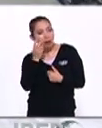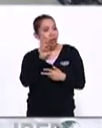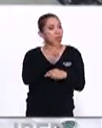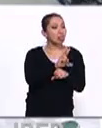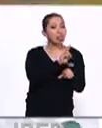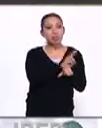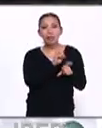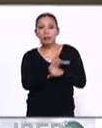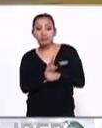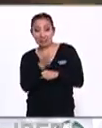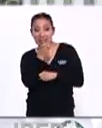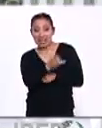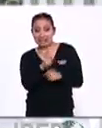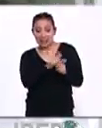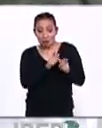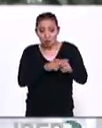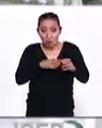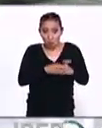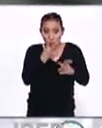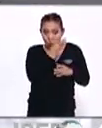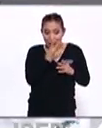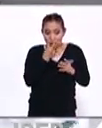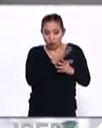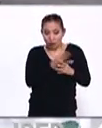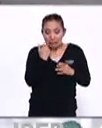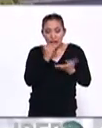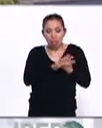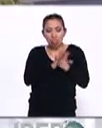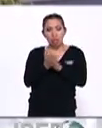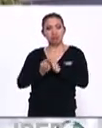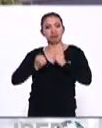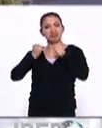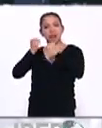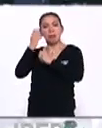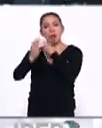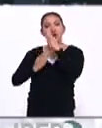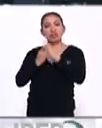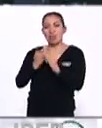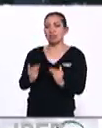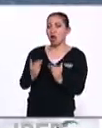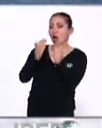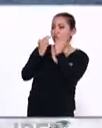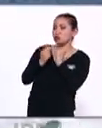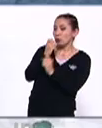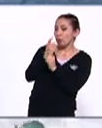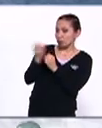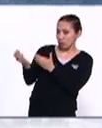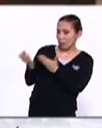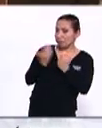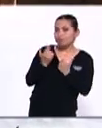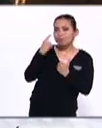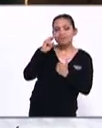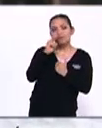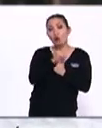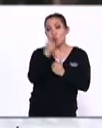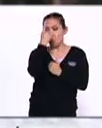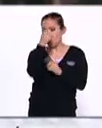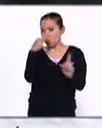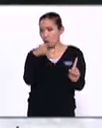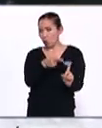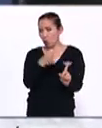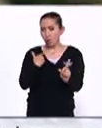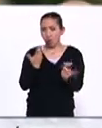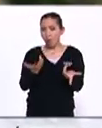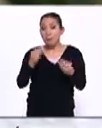observadores. Este bloque pretende convertirse en una potencia mundial de negocios y oportunidades. Uno de sus